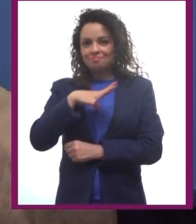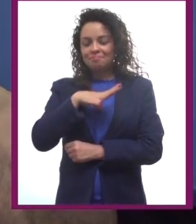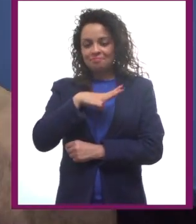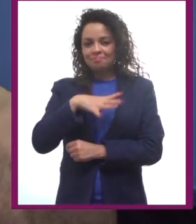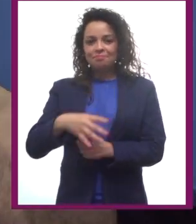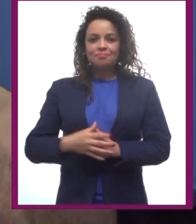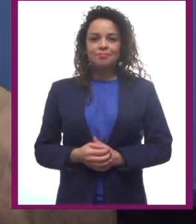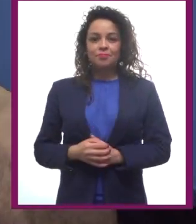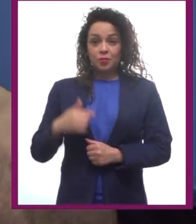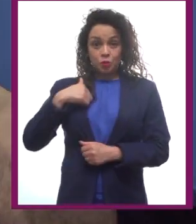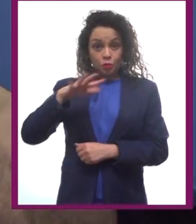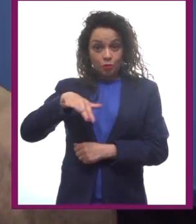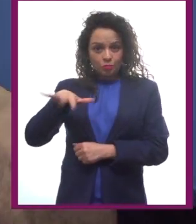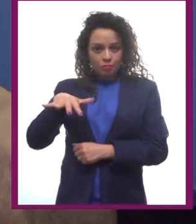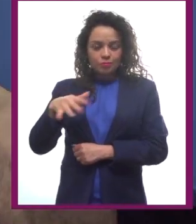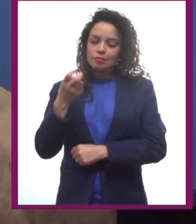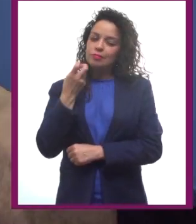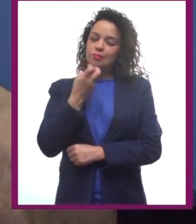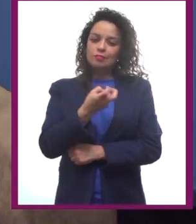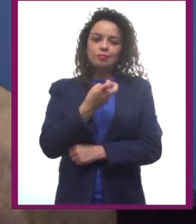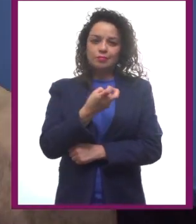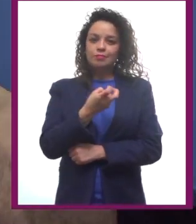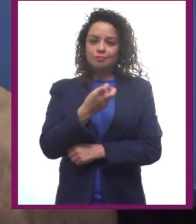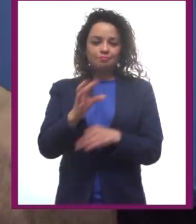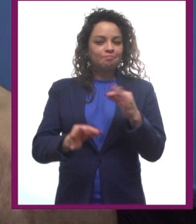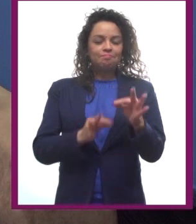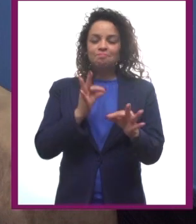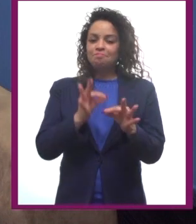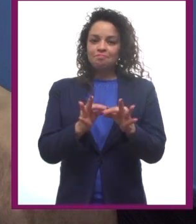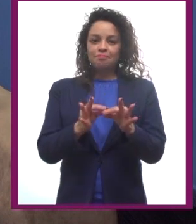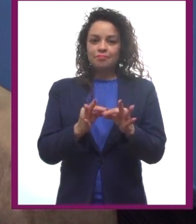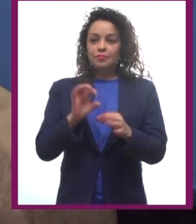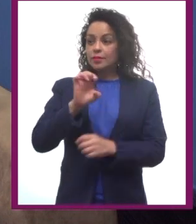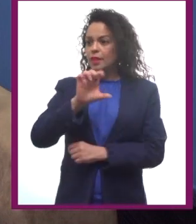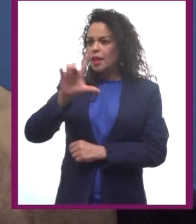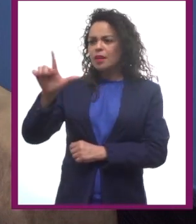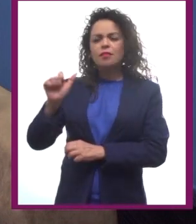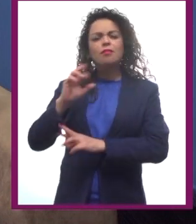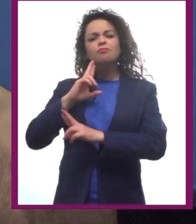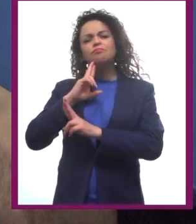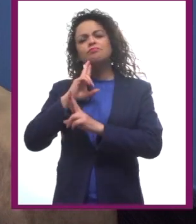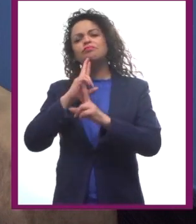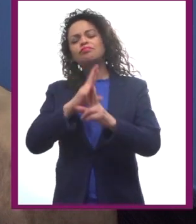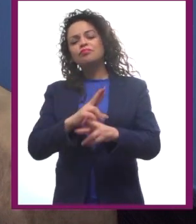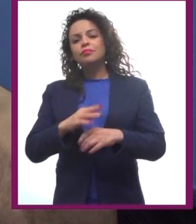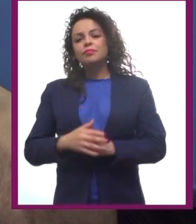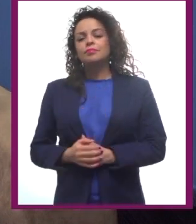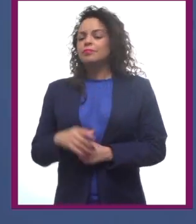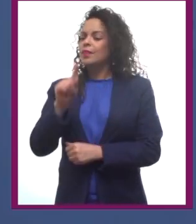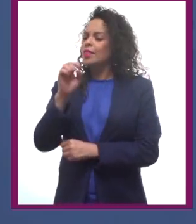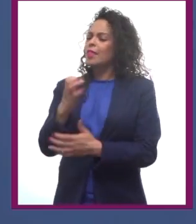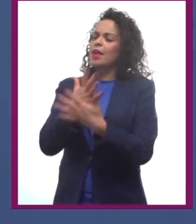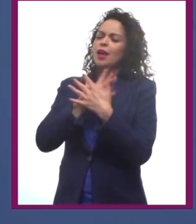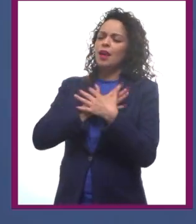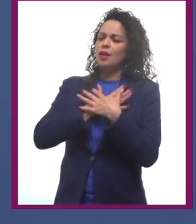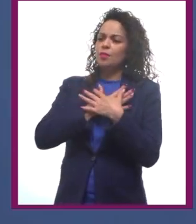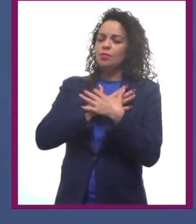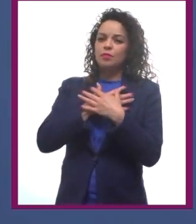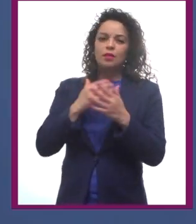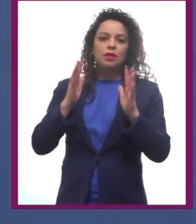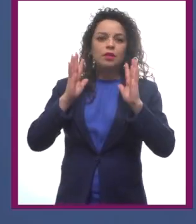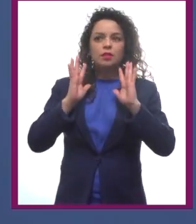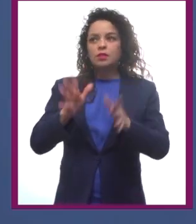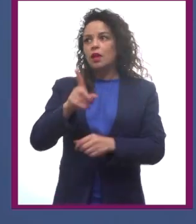Eres todo lo que buscaba. Y ella le va a responder, te amo. ¡Yo, cóyote,